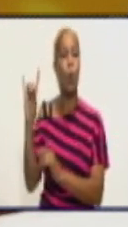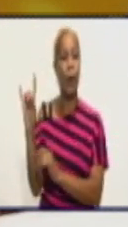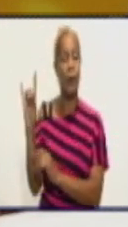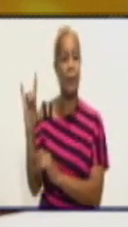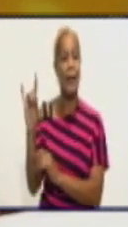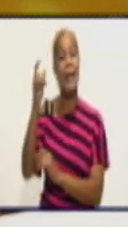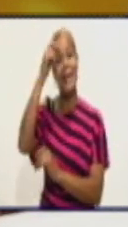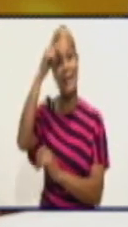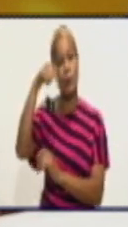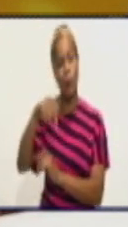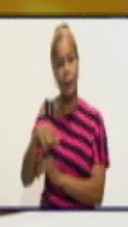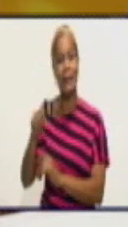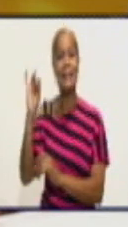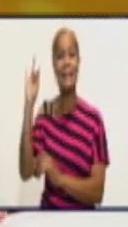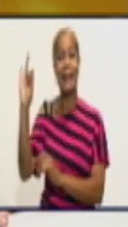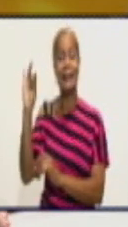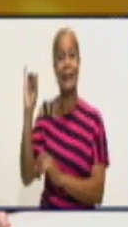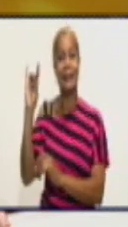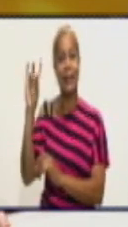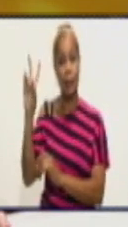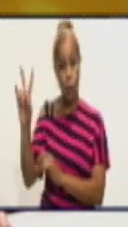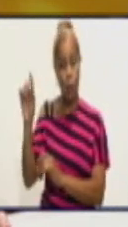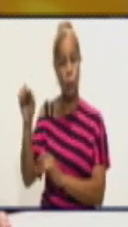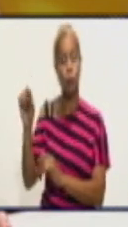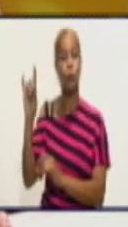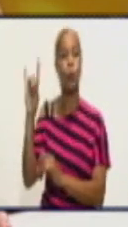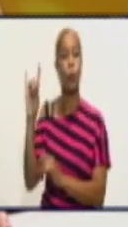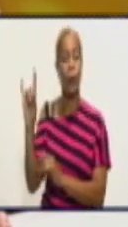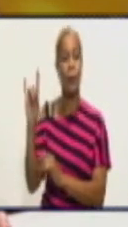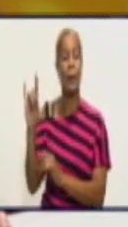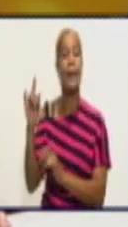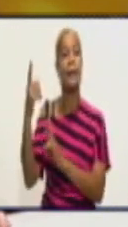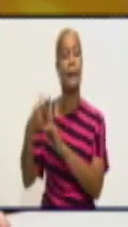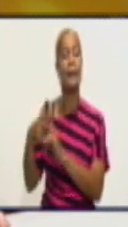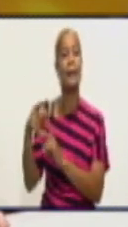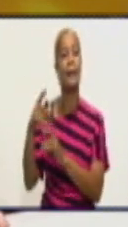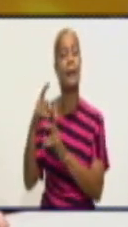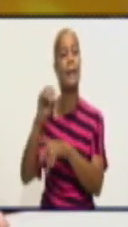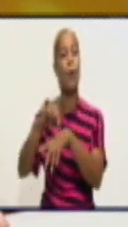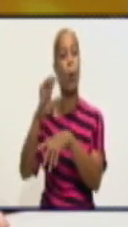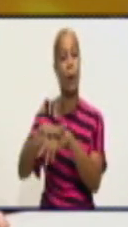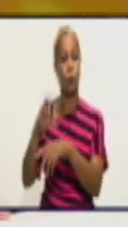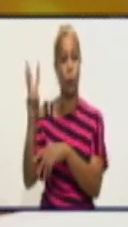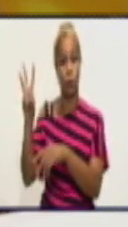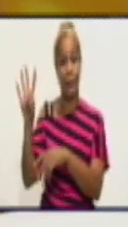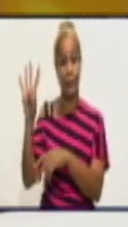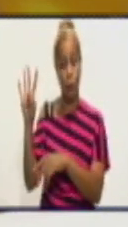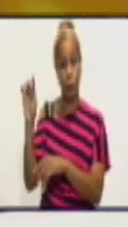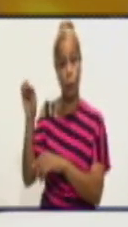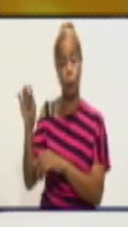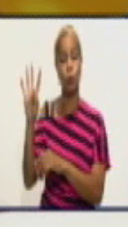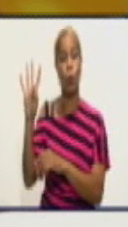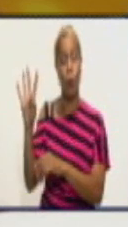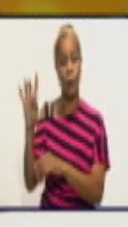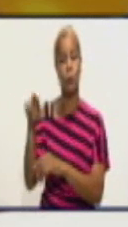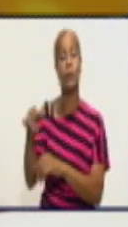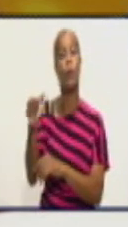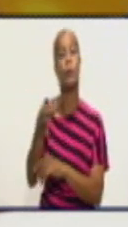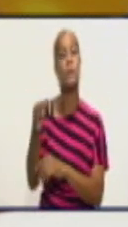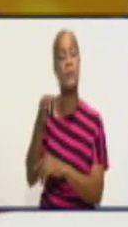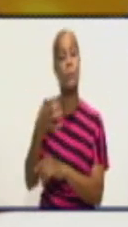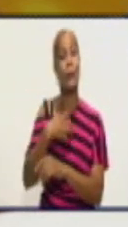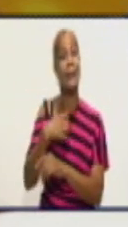Jiguaní con 62,9. Y a Río Cauto con 34,4 de tasa. Son los cinco municipios que reportan una mayor tasa.